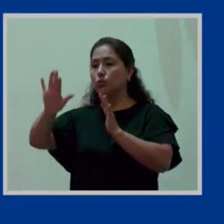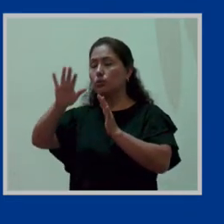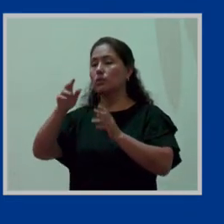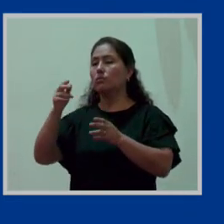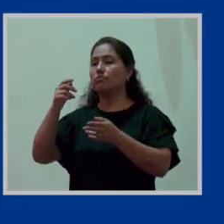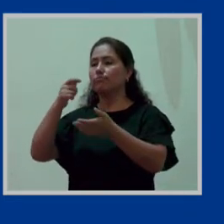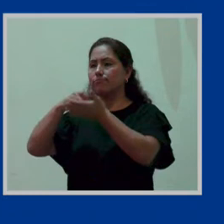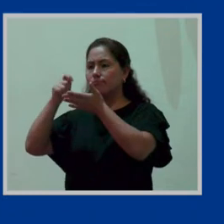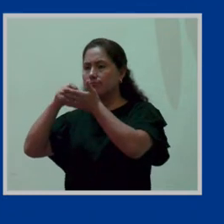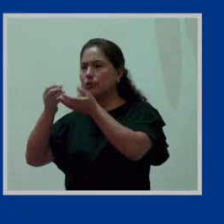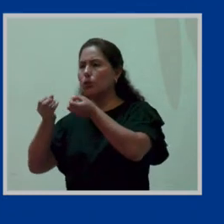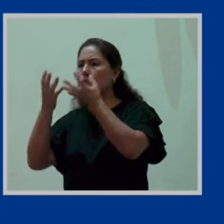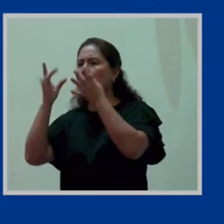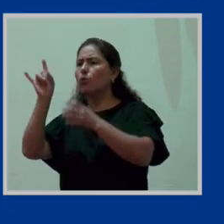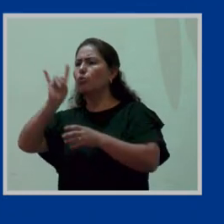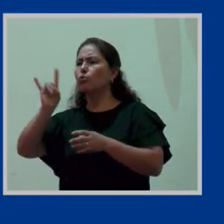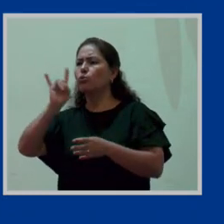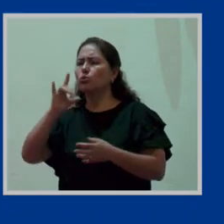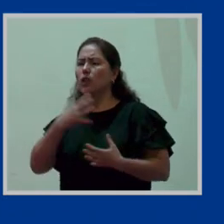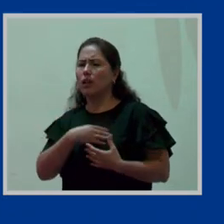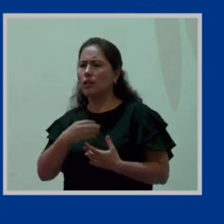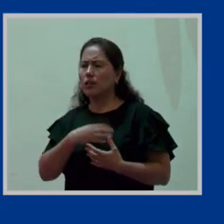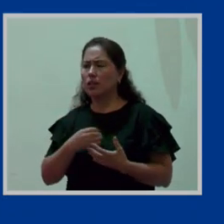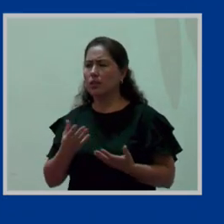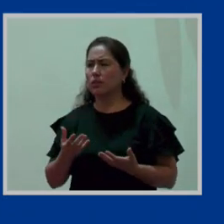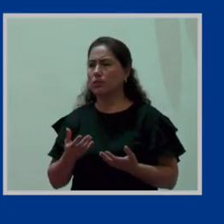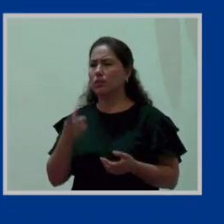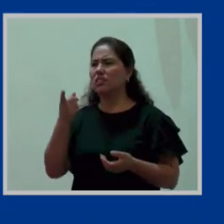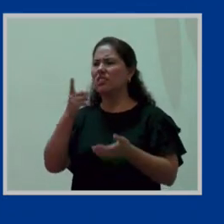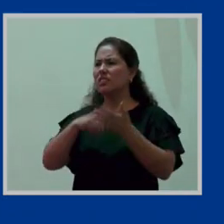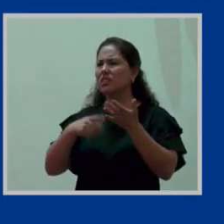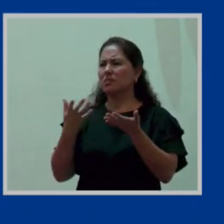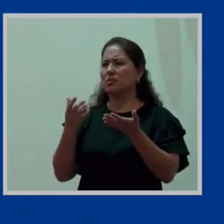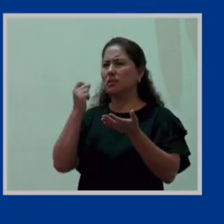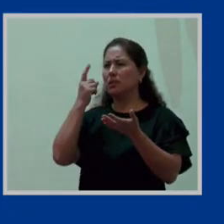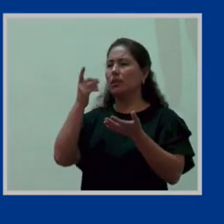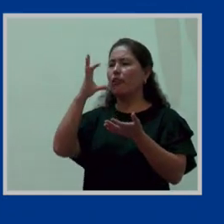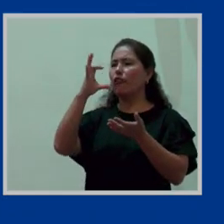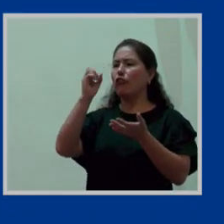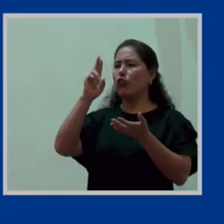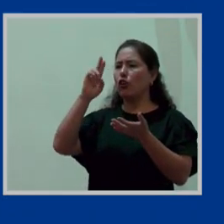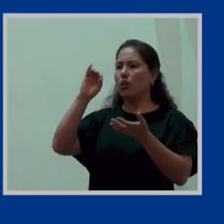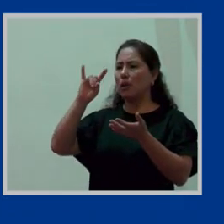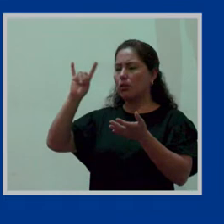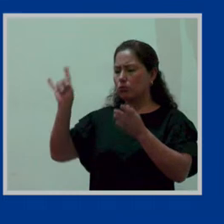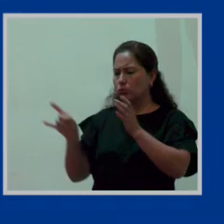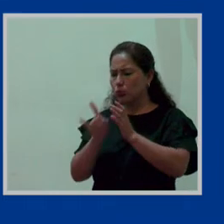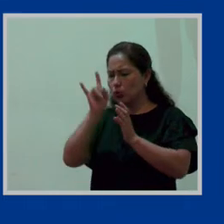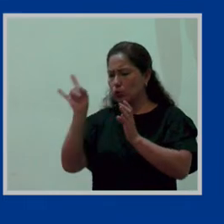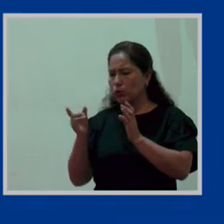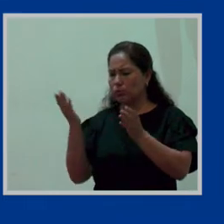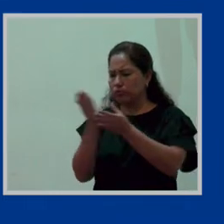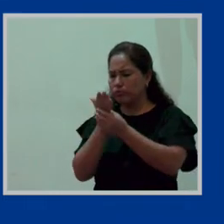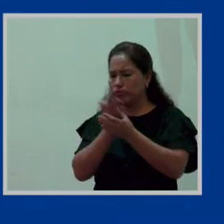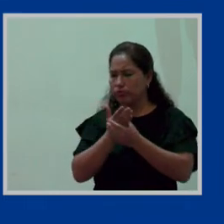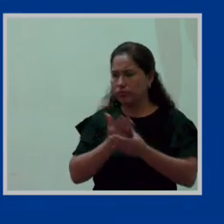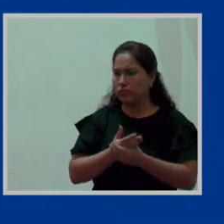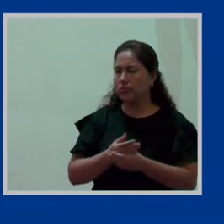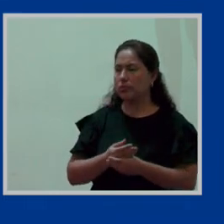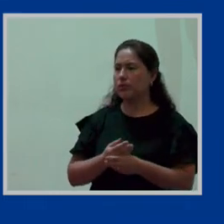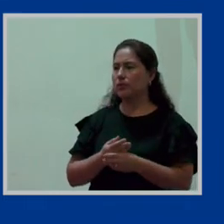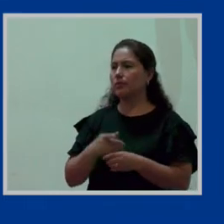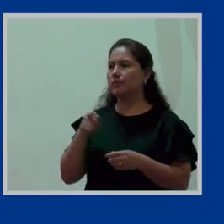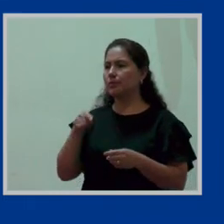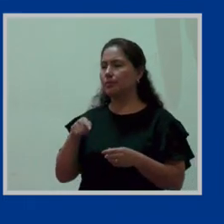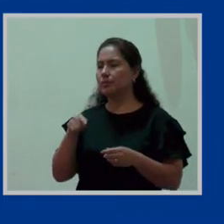uso del lactario ¿y cómo es eso? es un formato que usted lo va a descargar lo va a poner en un file y lo va no va a